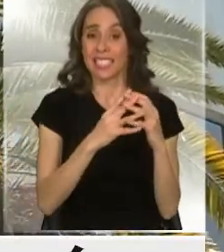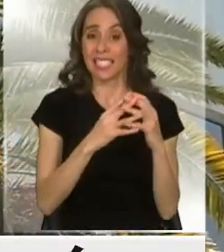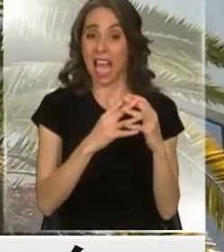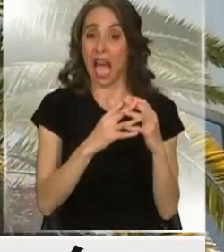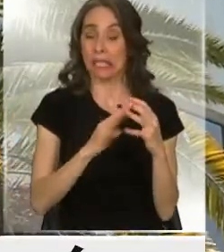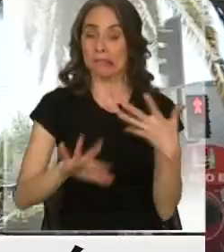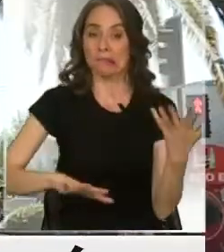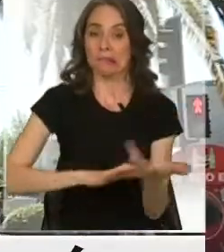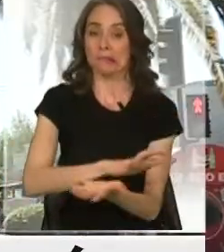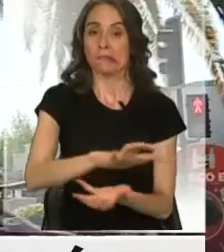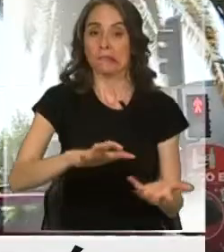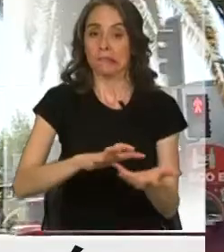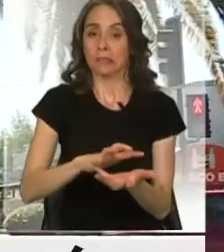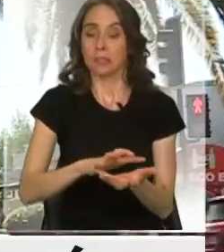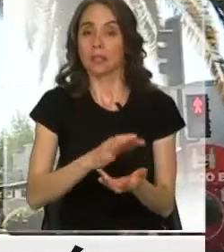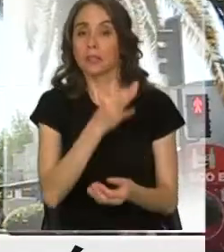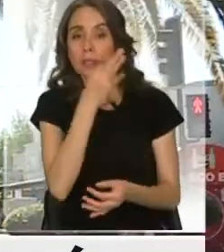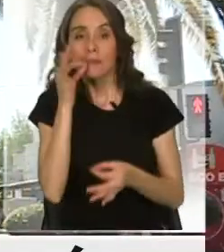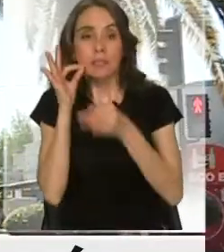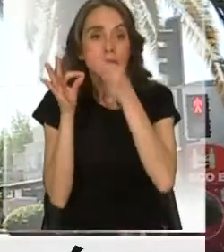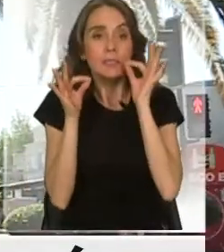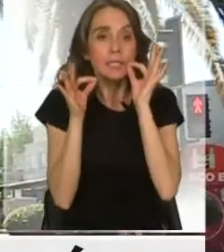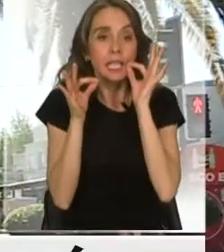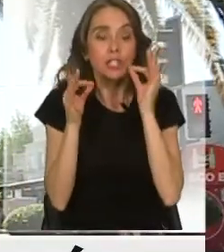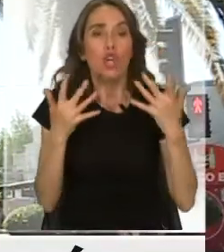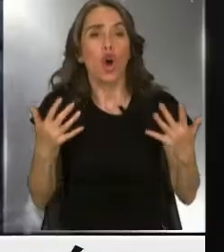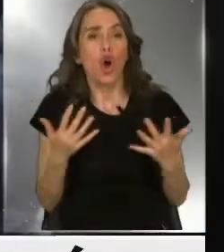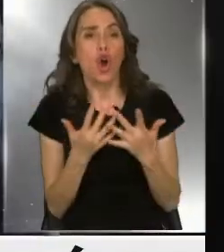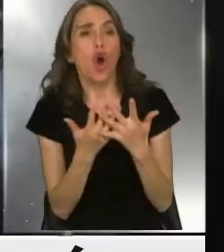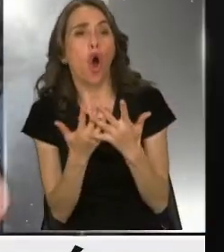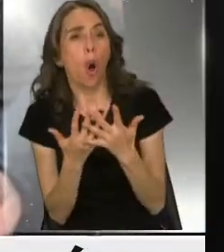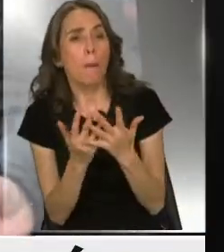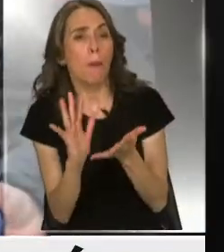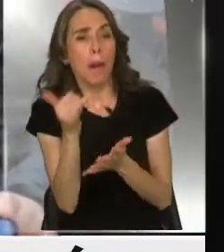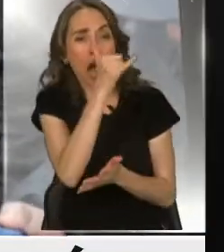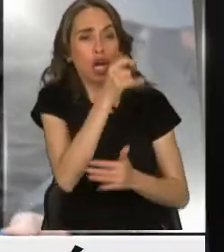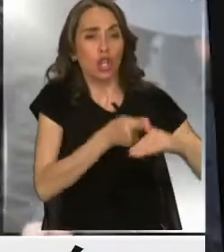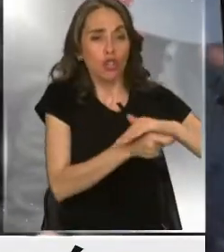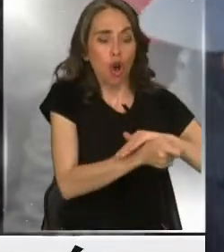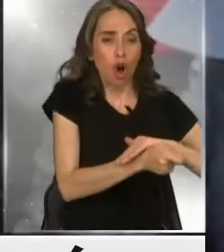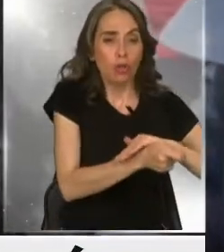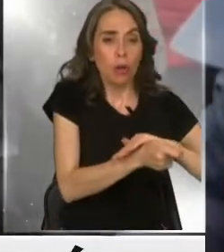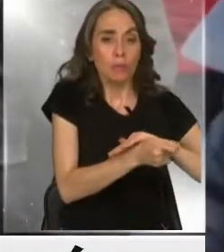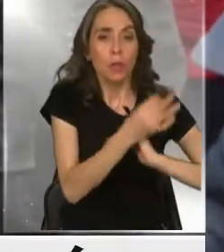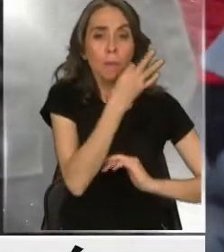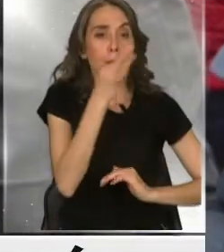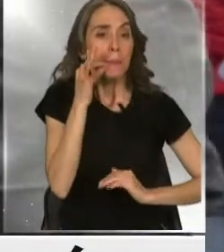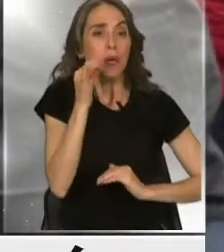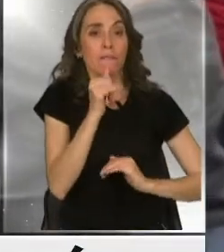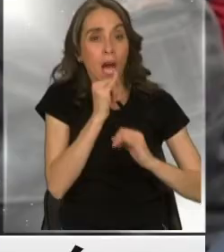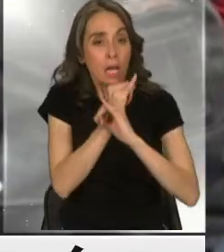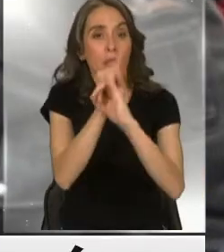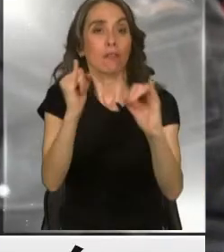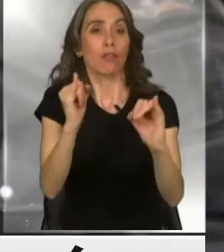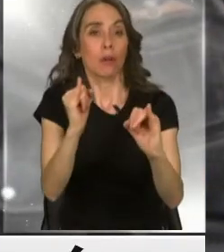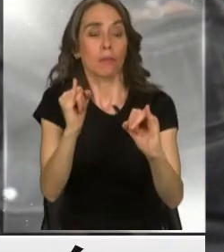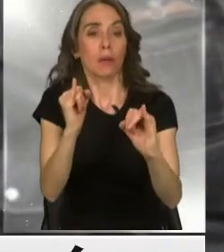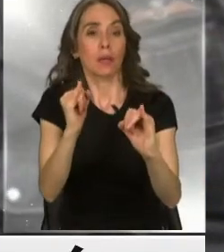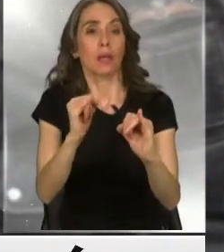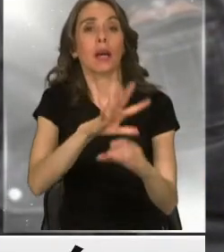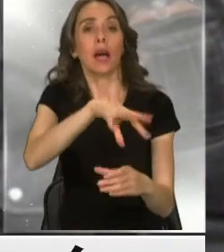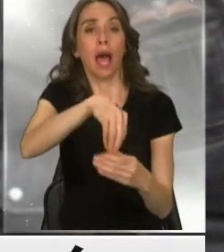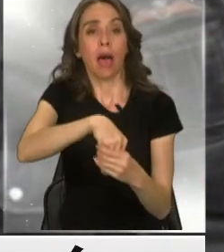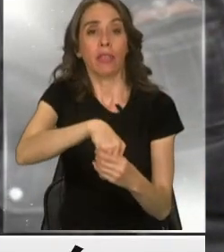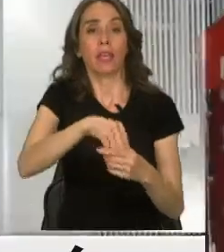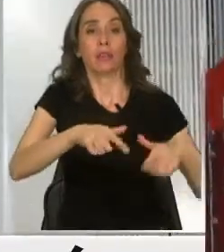convulsionado y los secretos de toda esta trama de supuesta corrupción bien se deberían saber al interior de